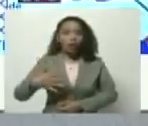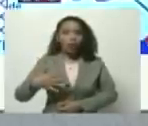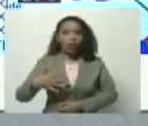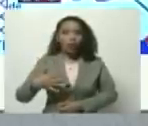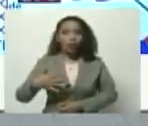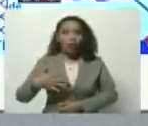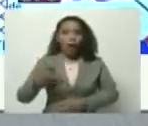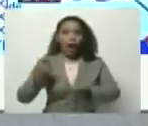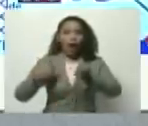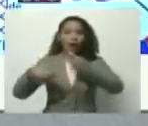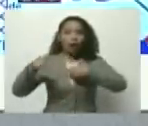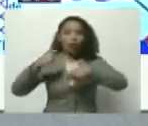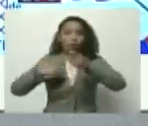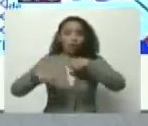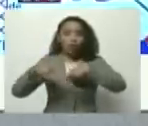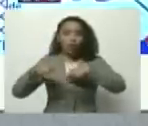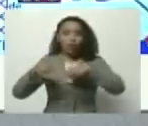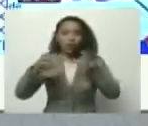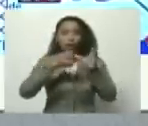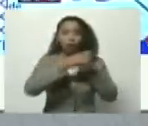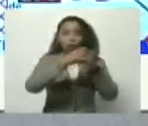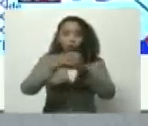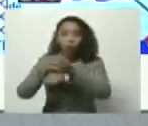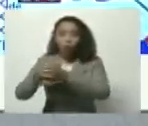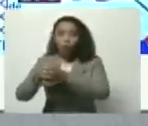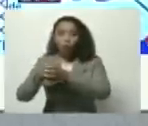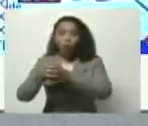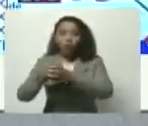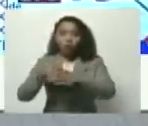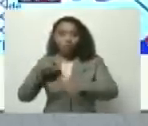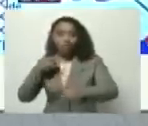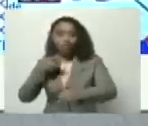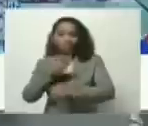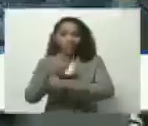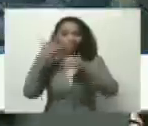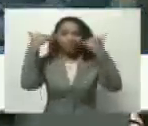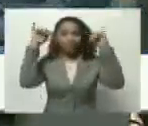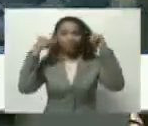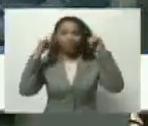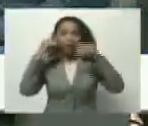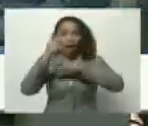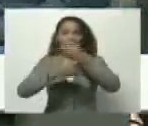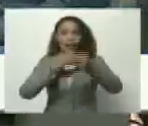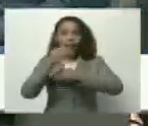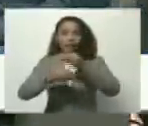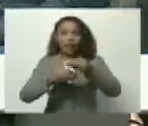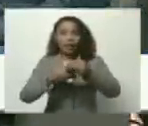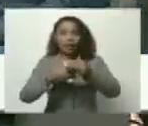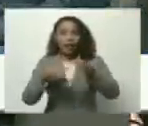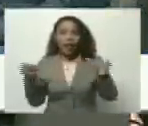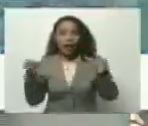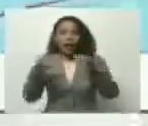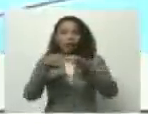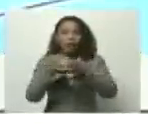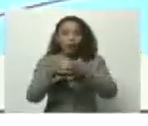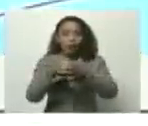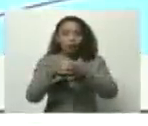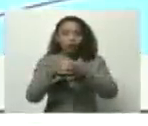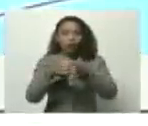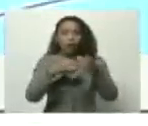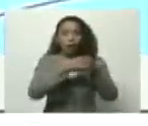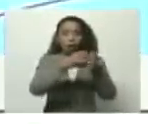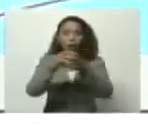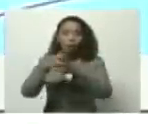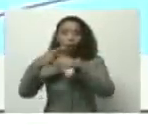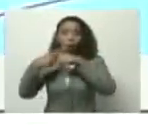la negociación colectiva sino que obliga a la celebración de la convención colectiva. En otros países lo que hacen es